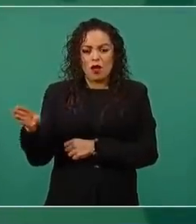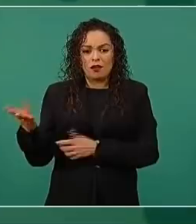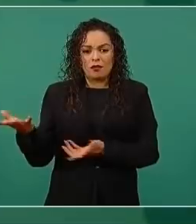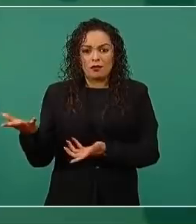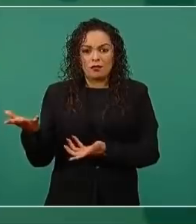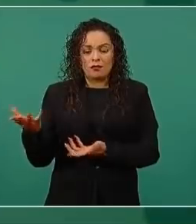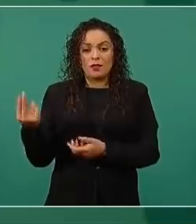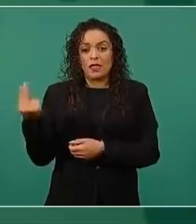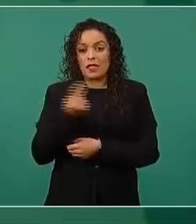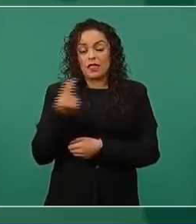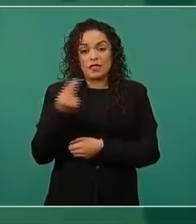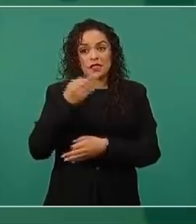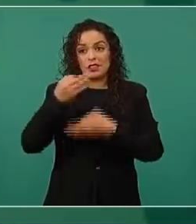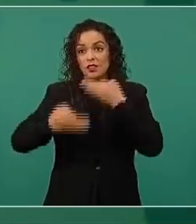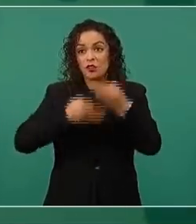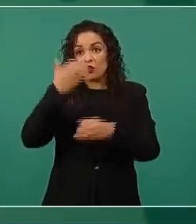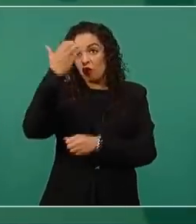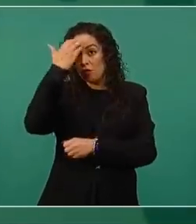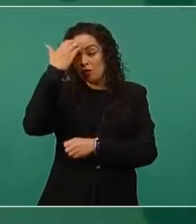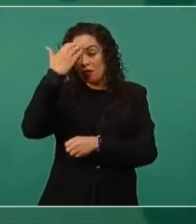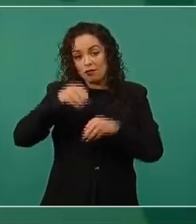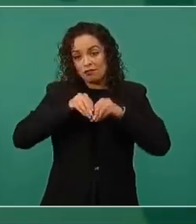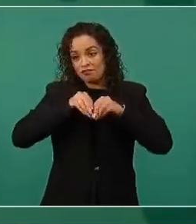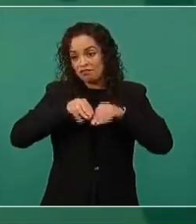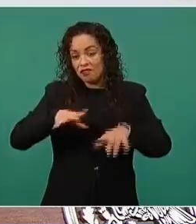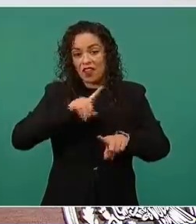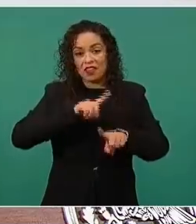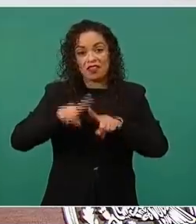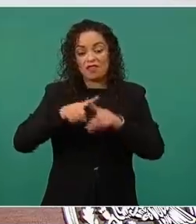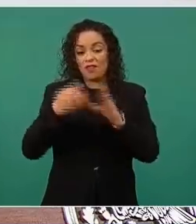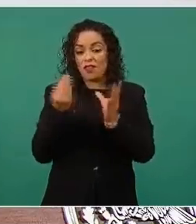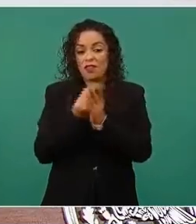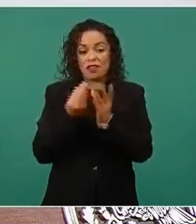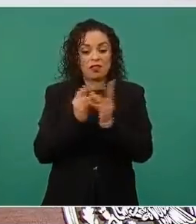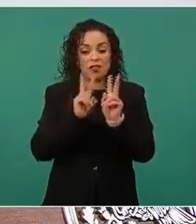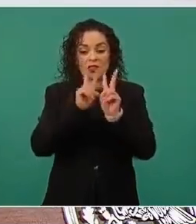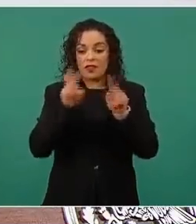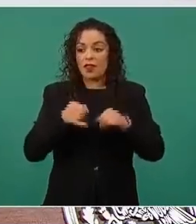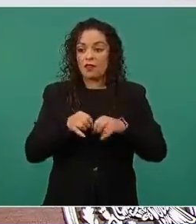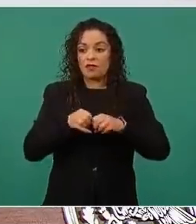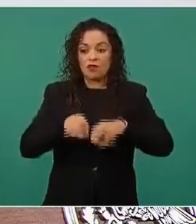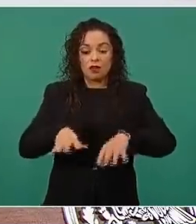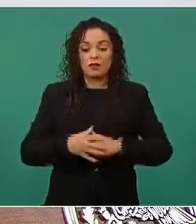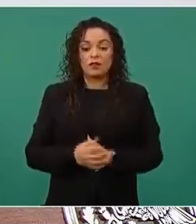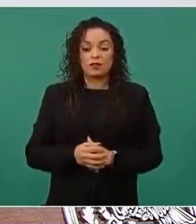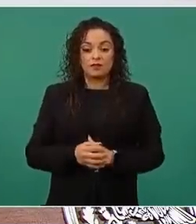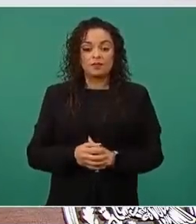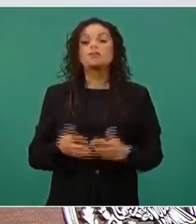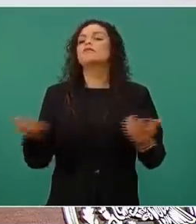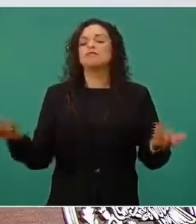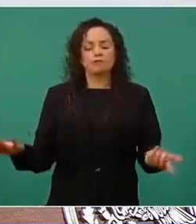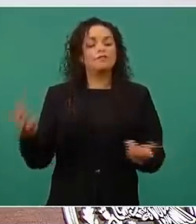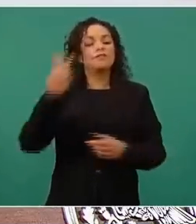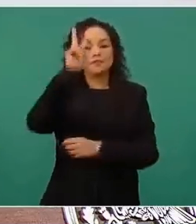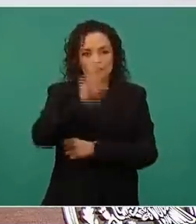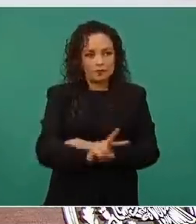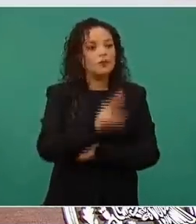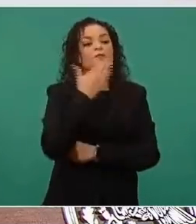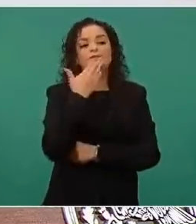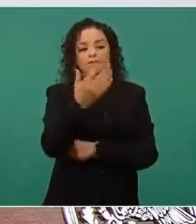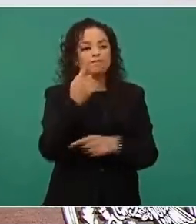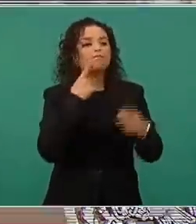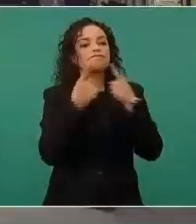más pública. Pero es muy bueno el diálogo, o sea, yo celebro